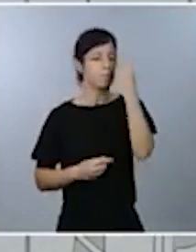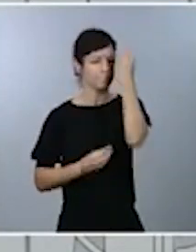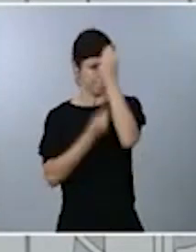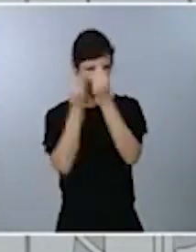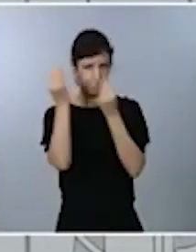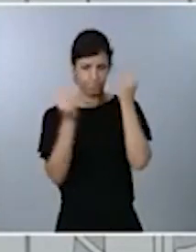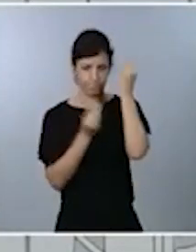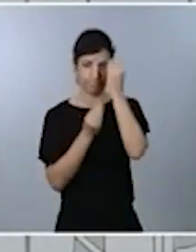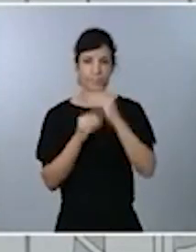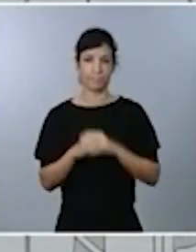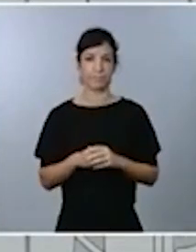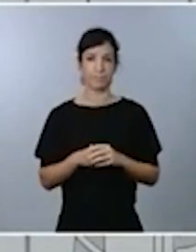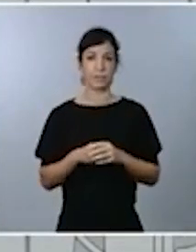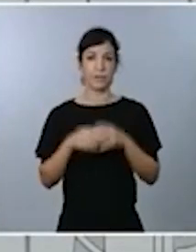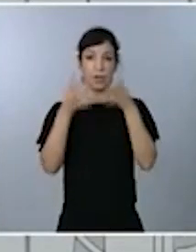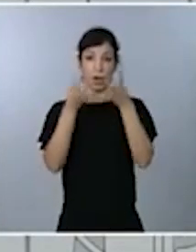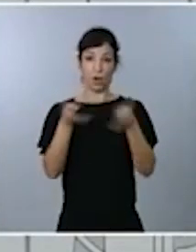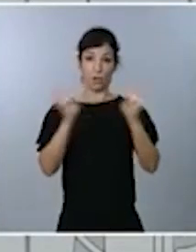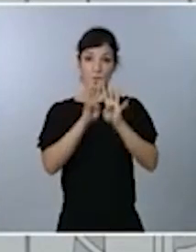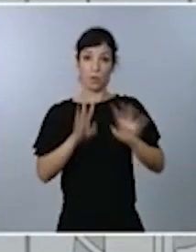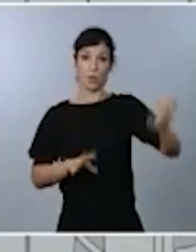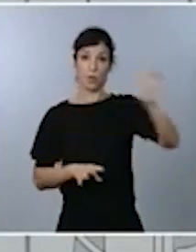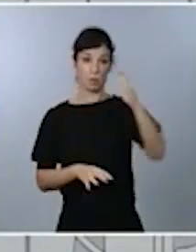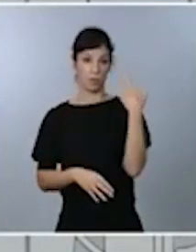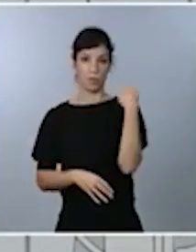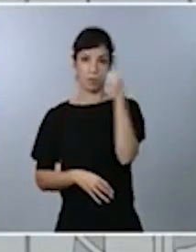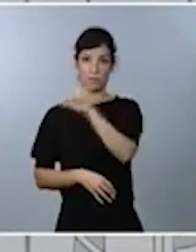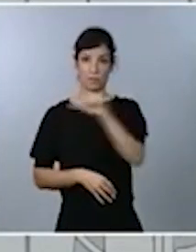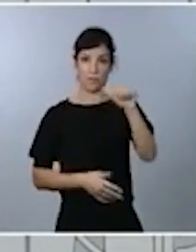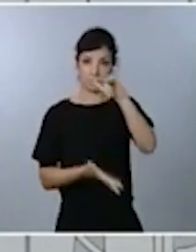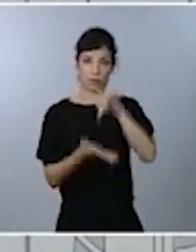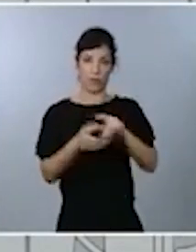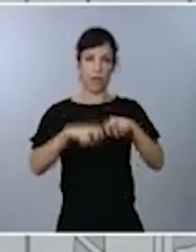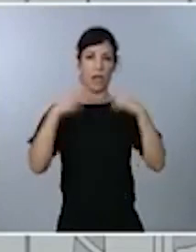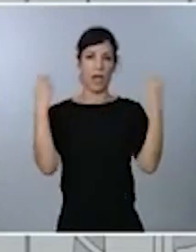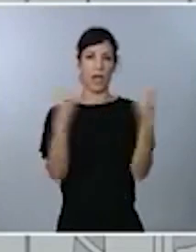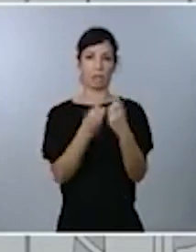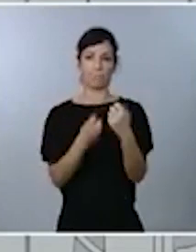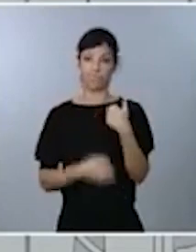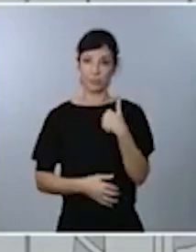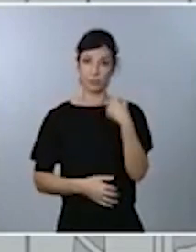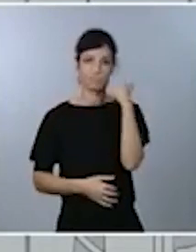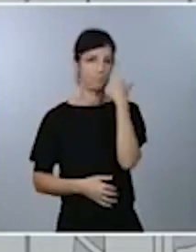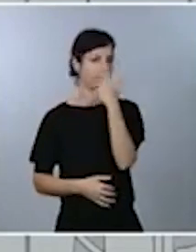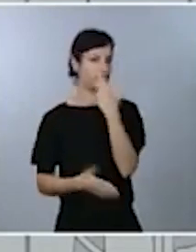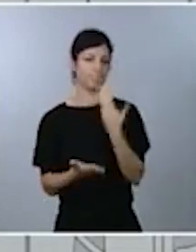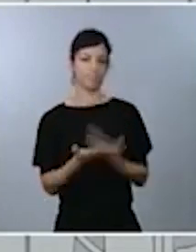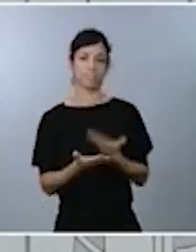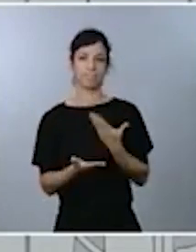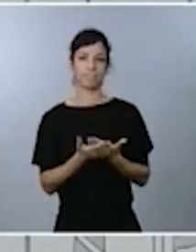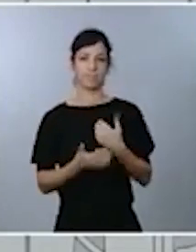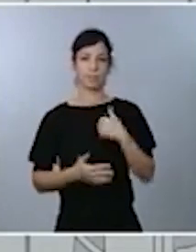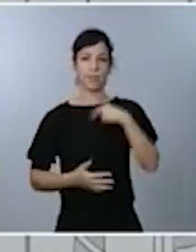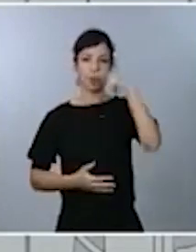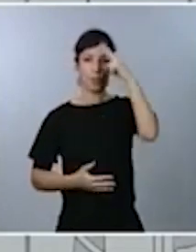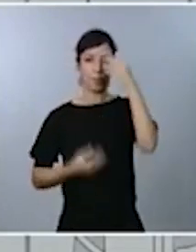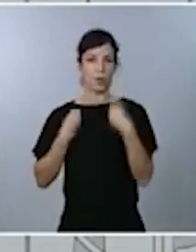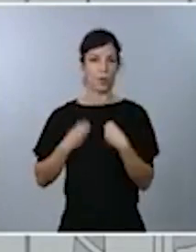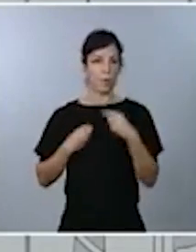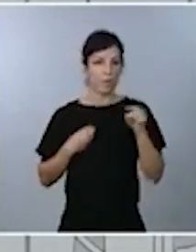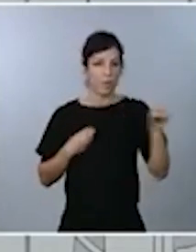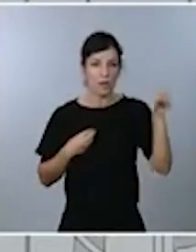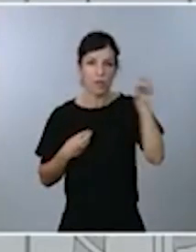el Consejo Europeo que celebramos la pasada semana, pude comprobar de primera mano la preocupación compartida con la que el conjunto de países